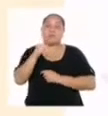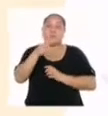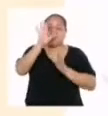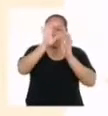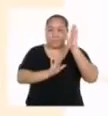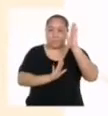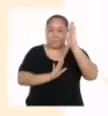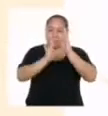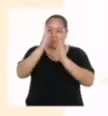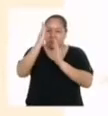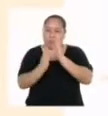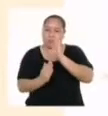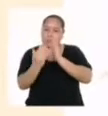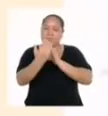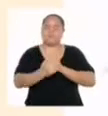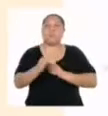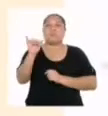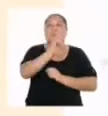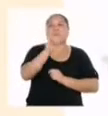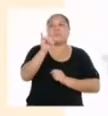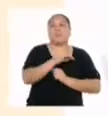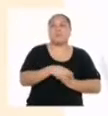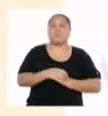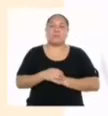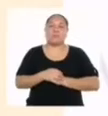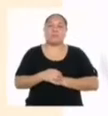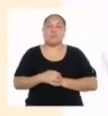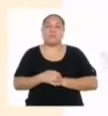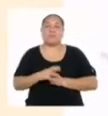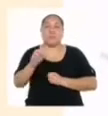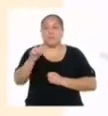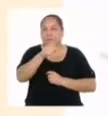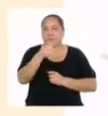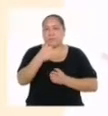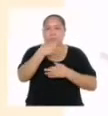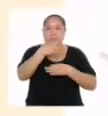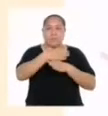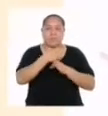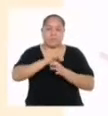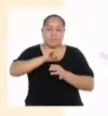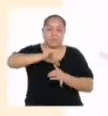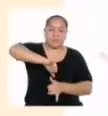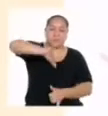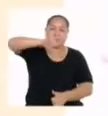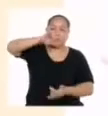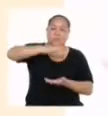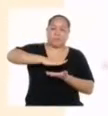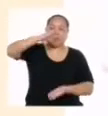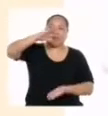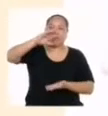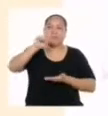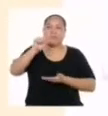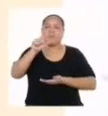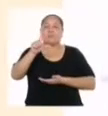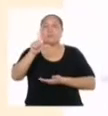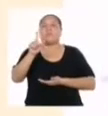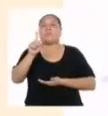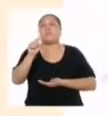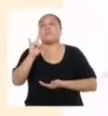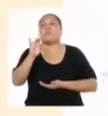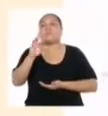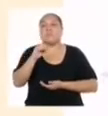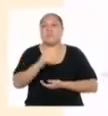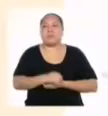lados tienen la misma medida o longitud. El otro elemento del prisma es su altura. Esta es la línea